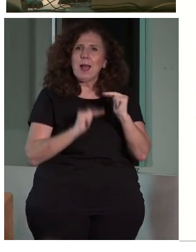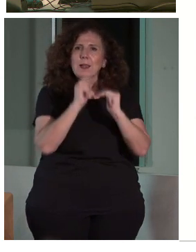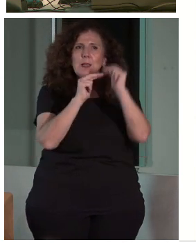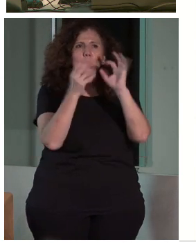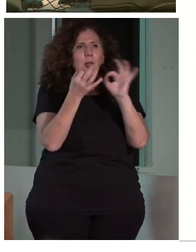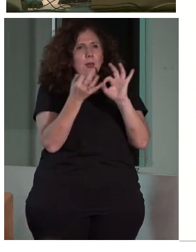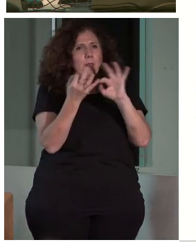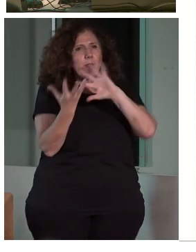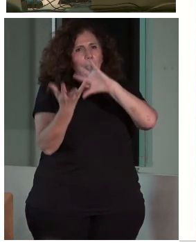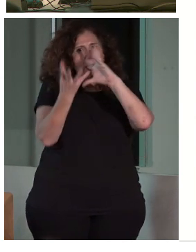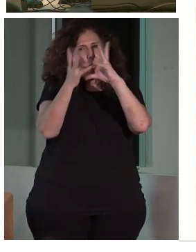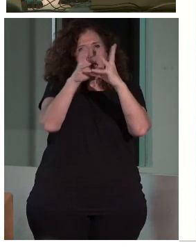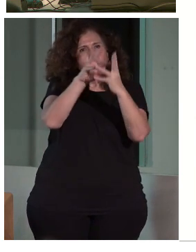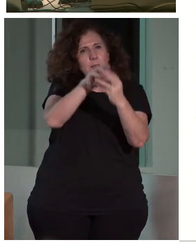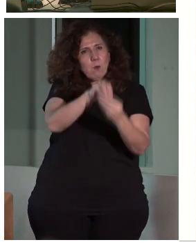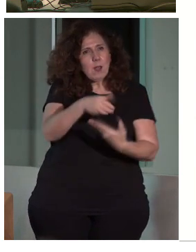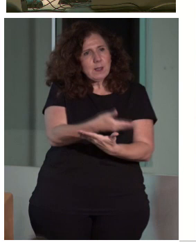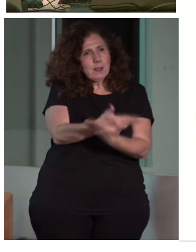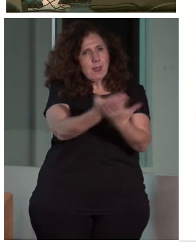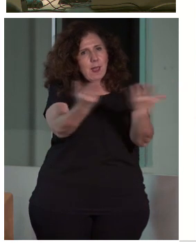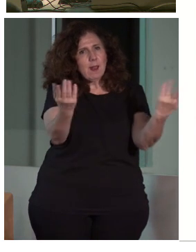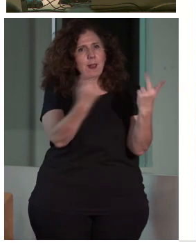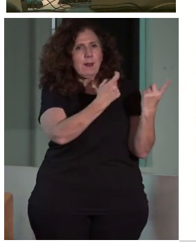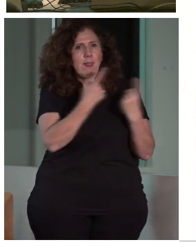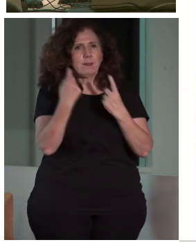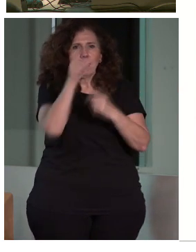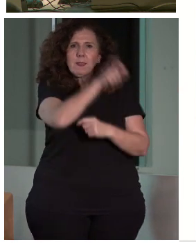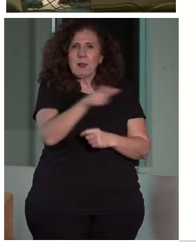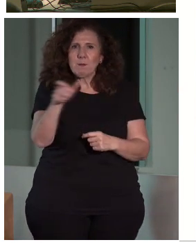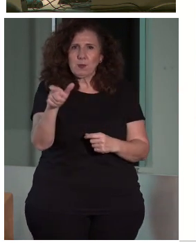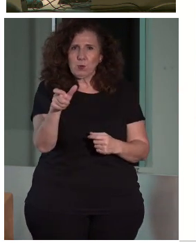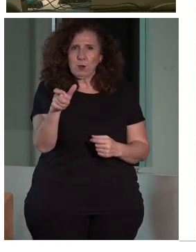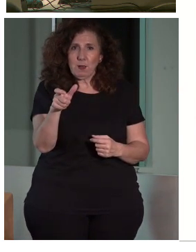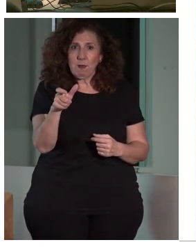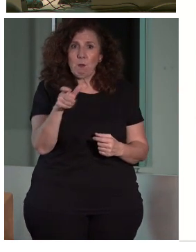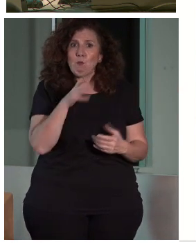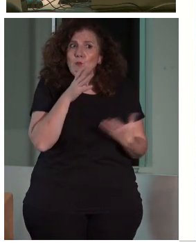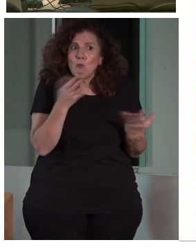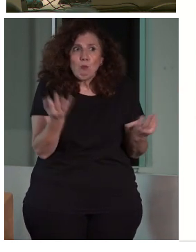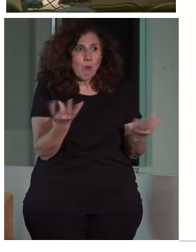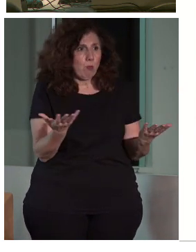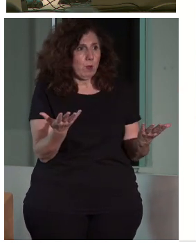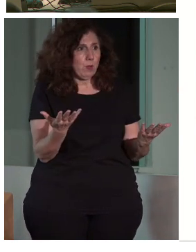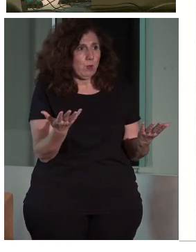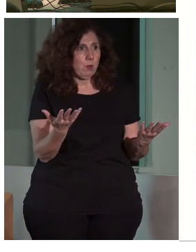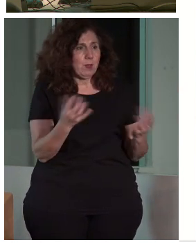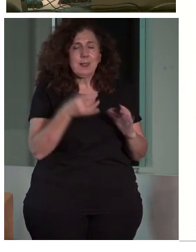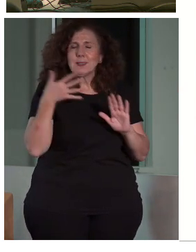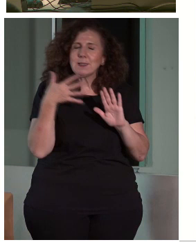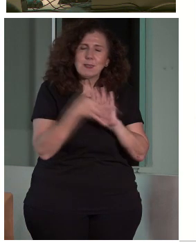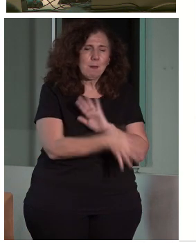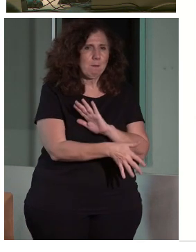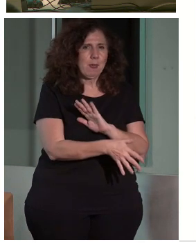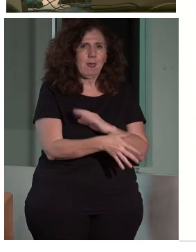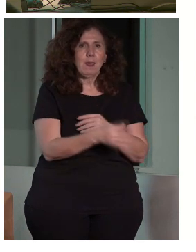hermosísima a las necesidades más propias de los seres humanos. Por lo tanto, siempre las